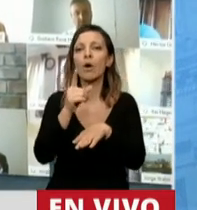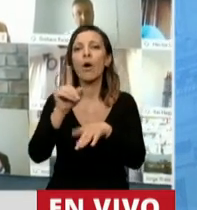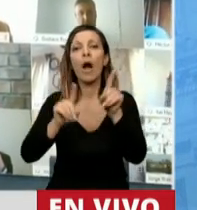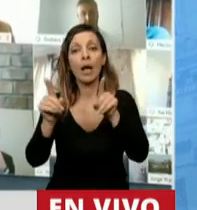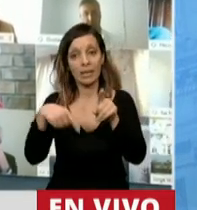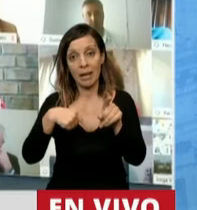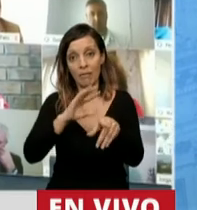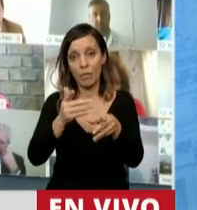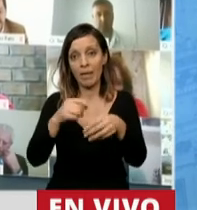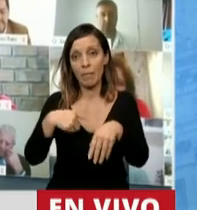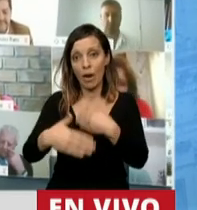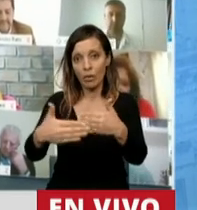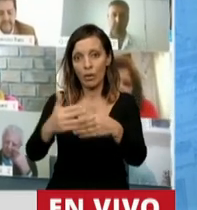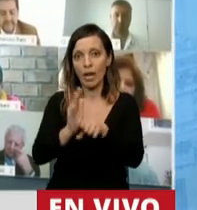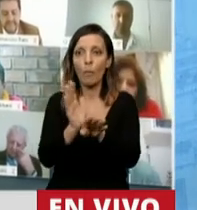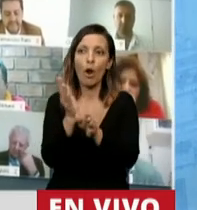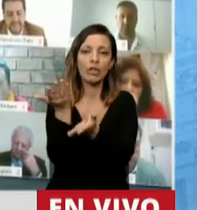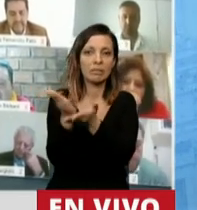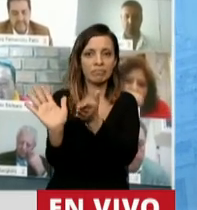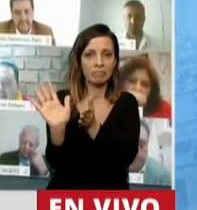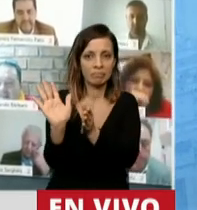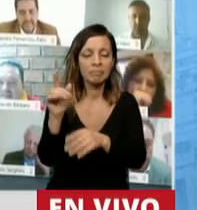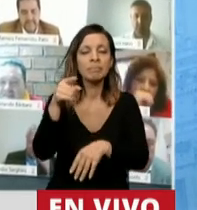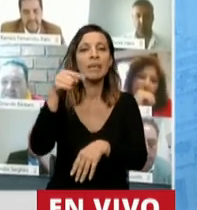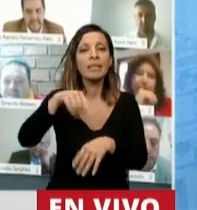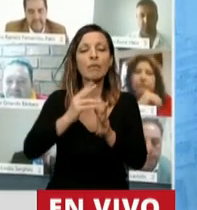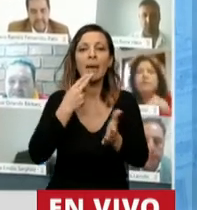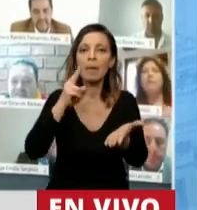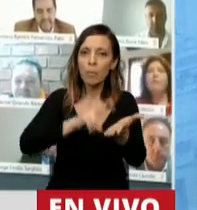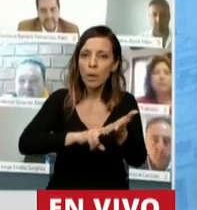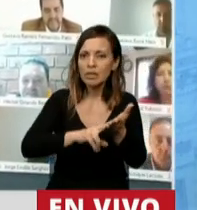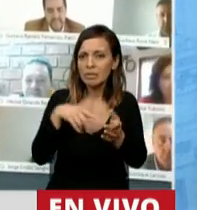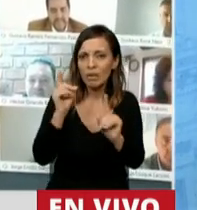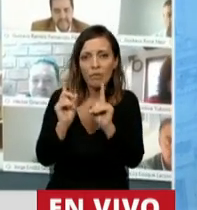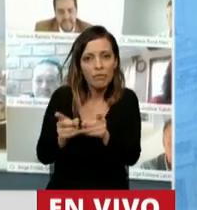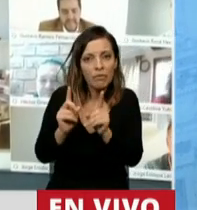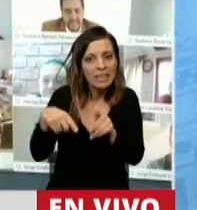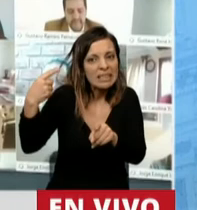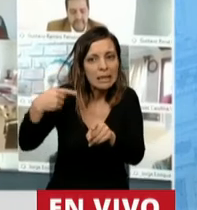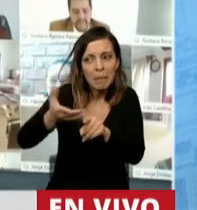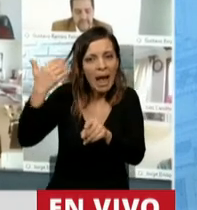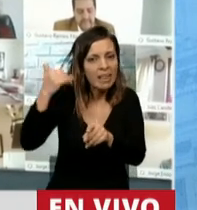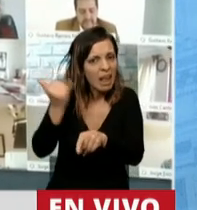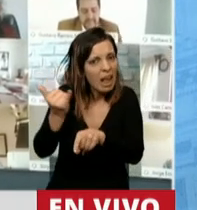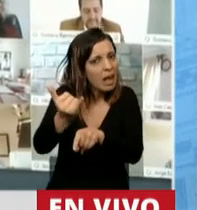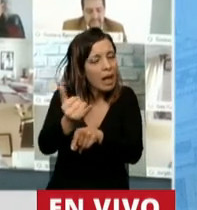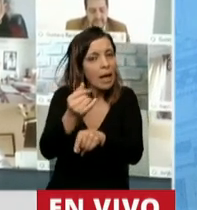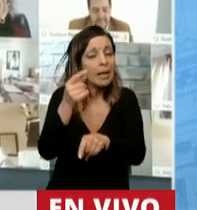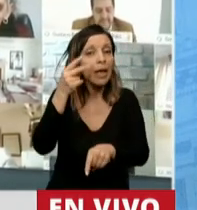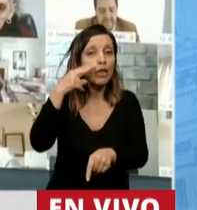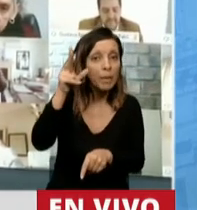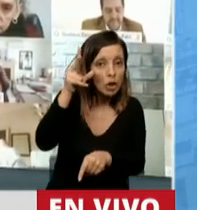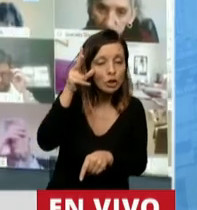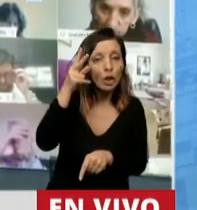específicamente, estos tributos han estado presentes en todas las moratorias anteriores, 2008,